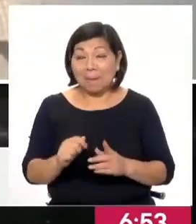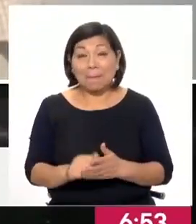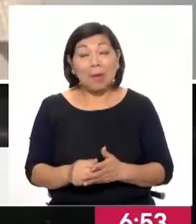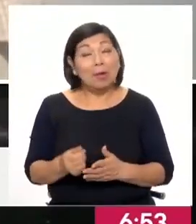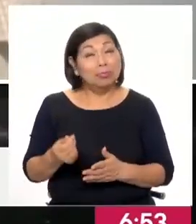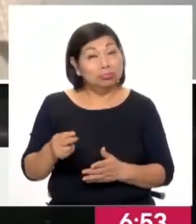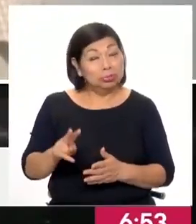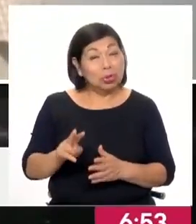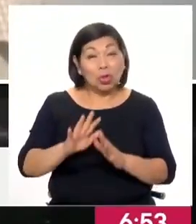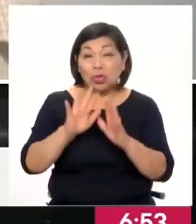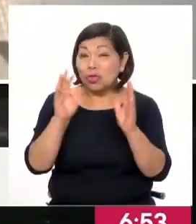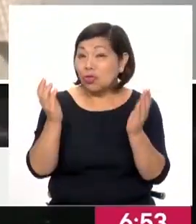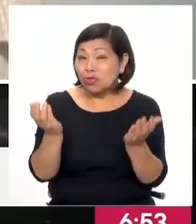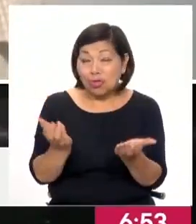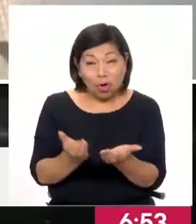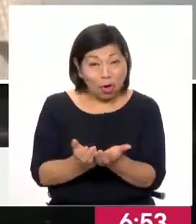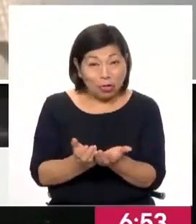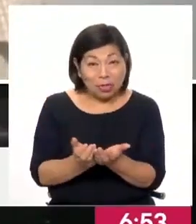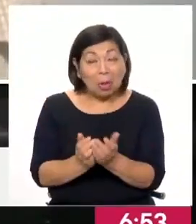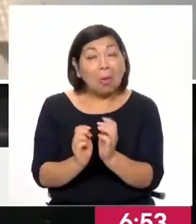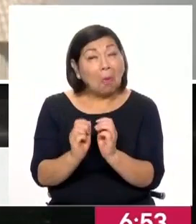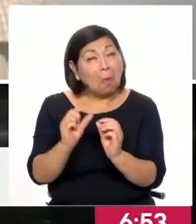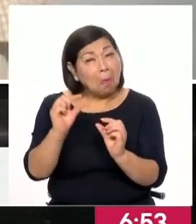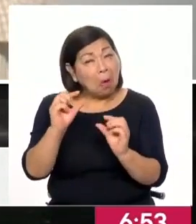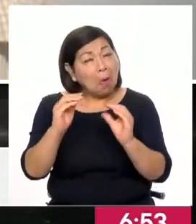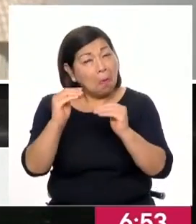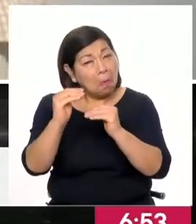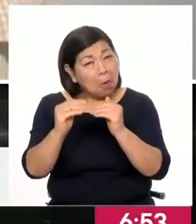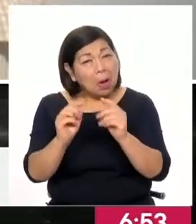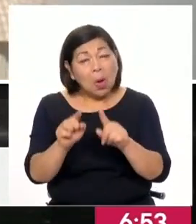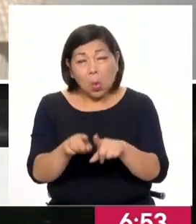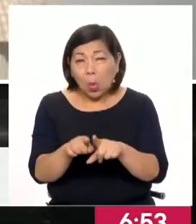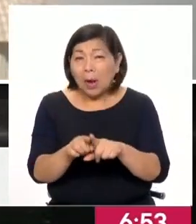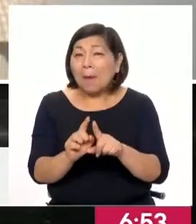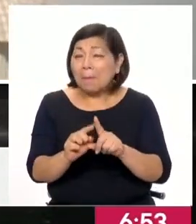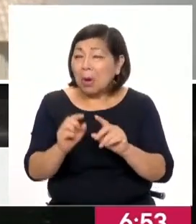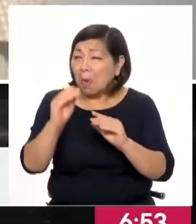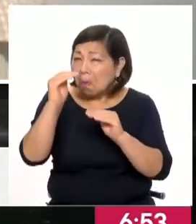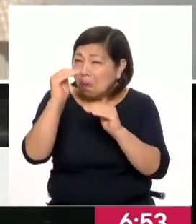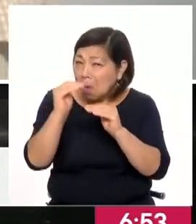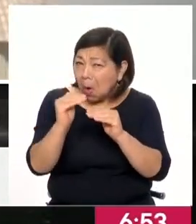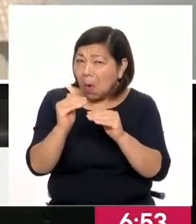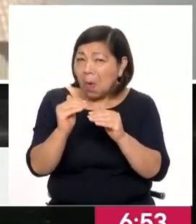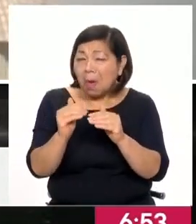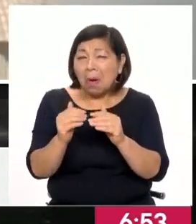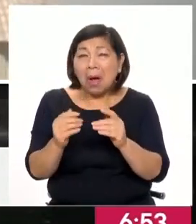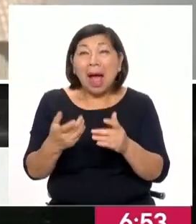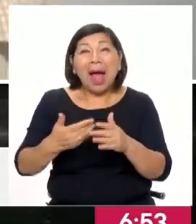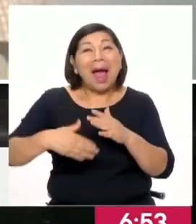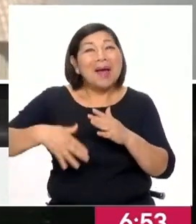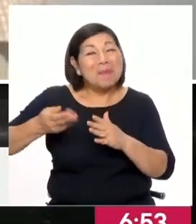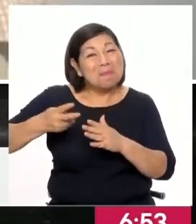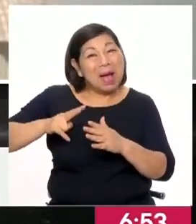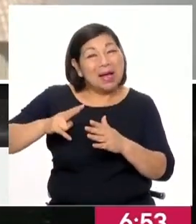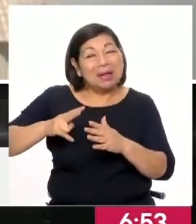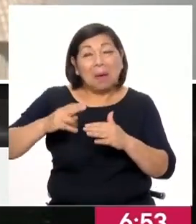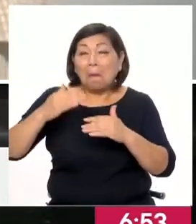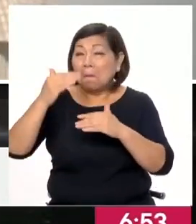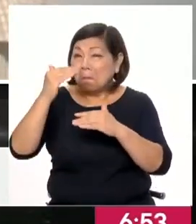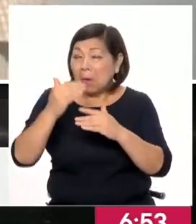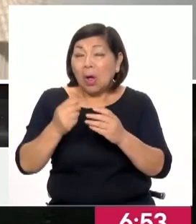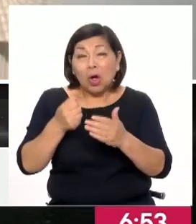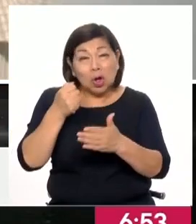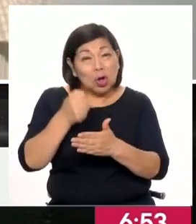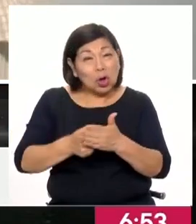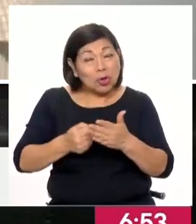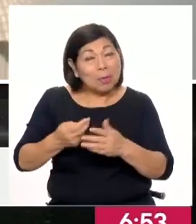inflación global está cediendo. No sé si en la misma proporción, pero está bajando en el mundo la inflación. Cuando más bien se quiere luchar